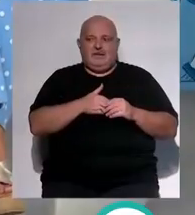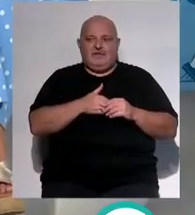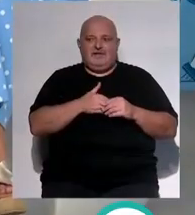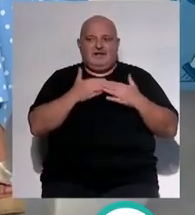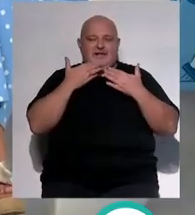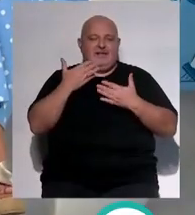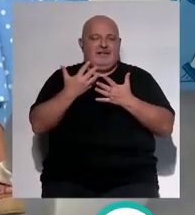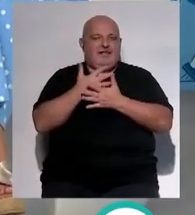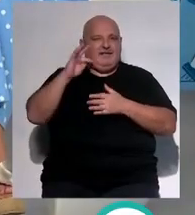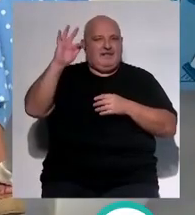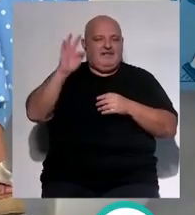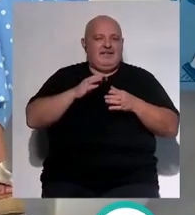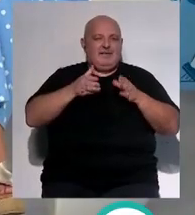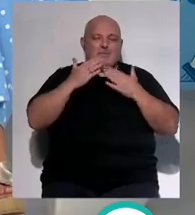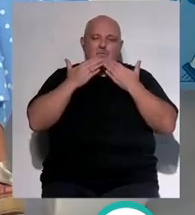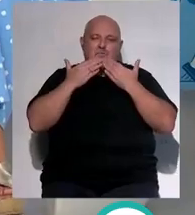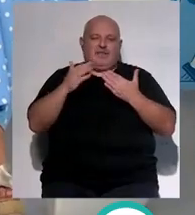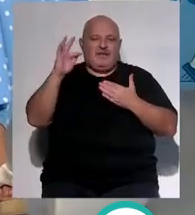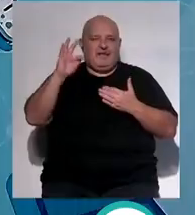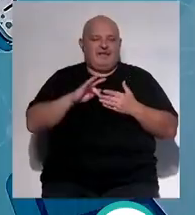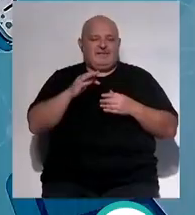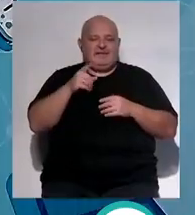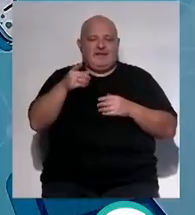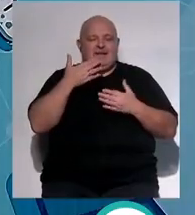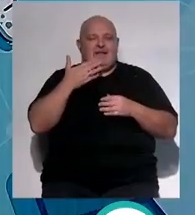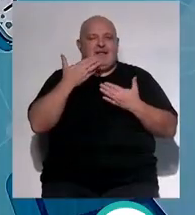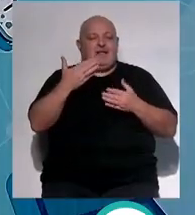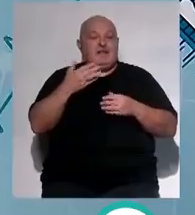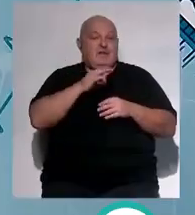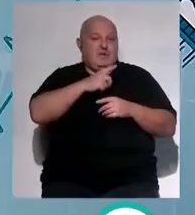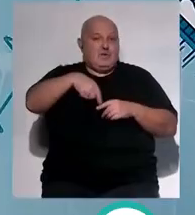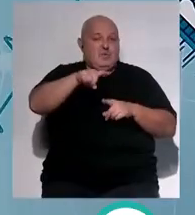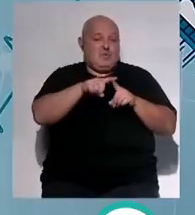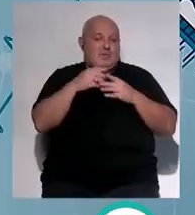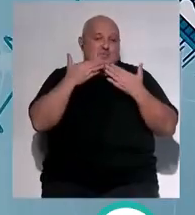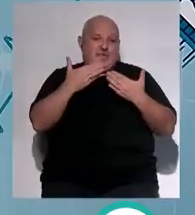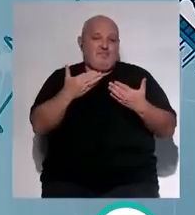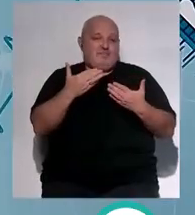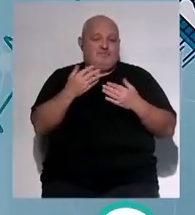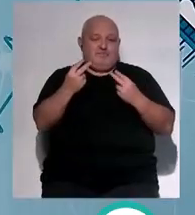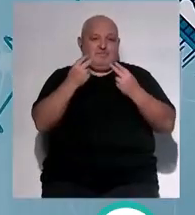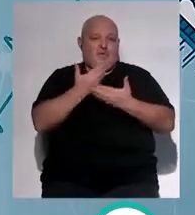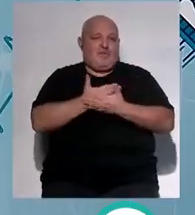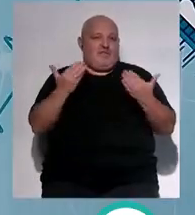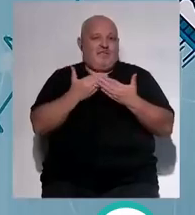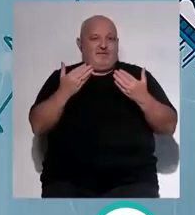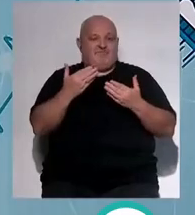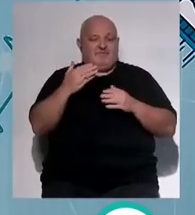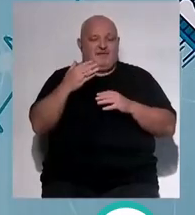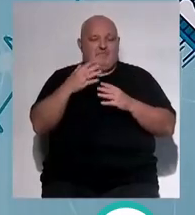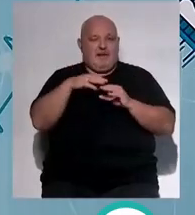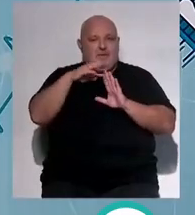Fernández de lo que es un buen desayuno muchísimas gracias Cristina nada a ti muchas gracias señora señores muchas gracias por su confianza y su